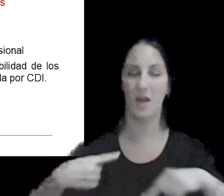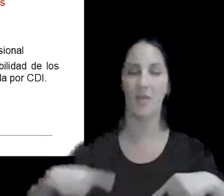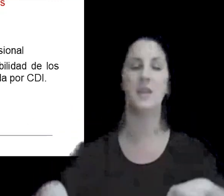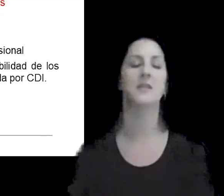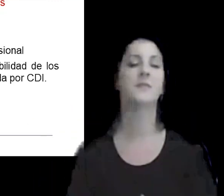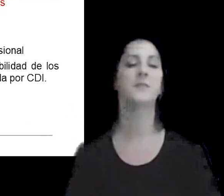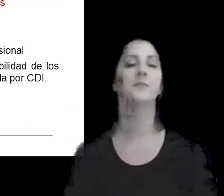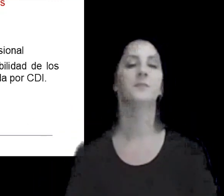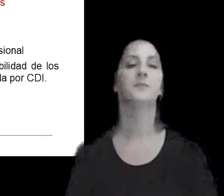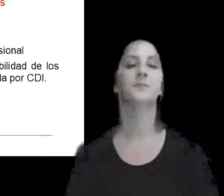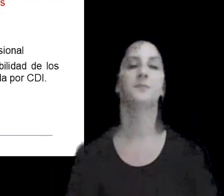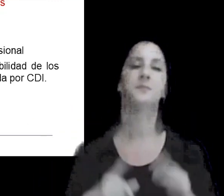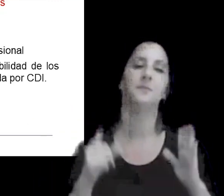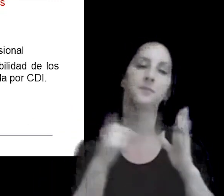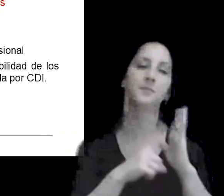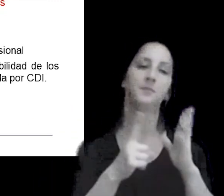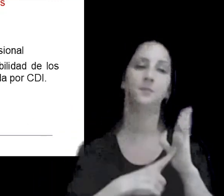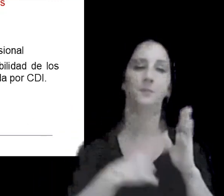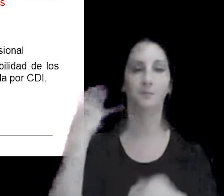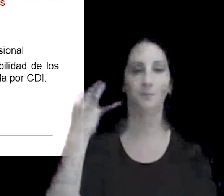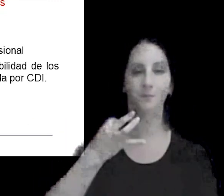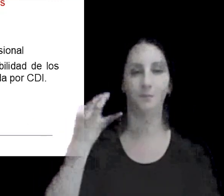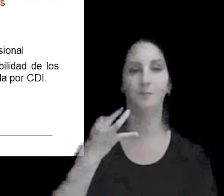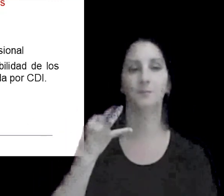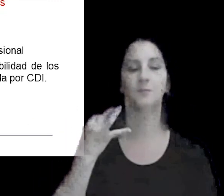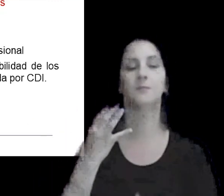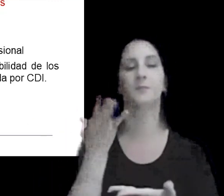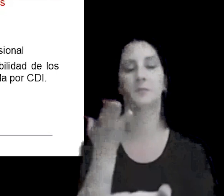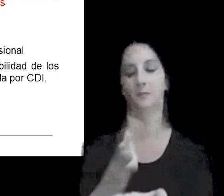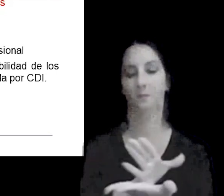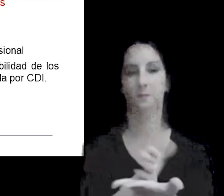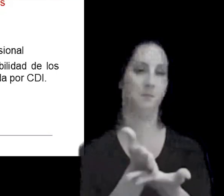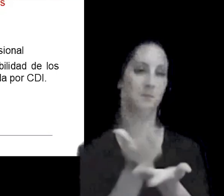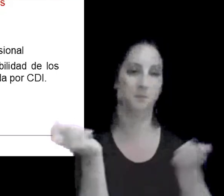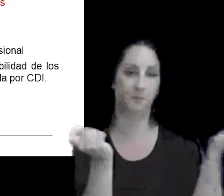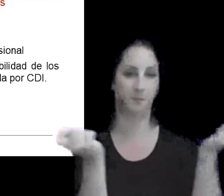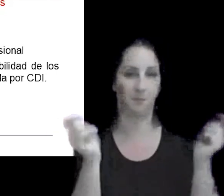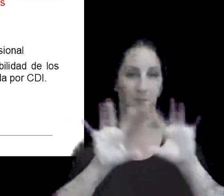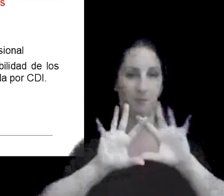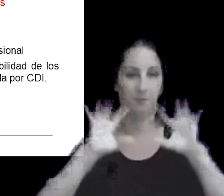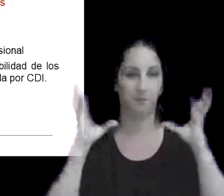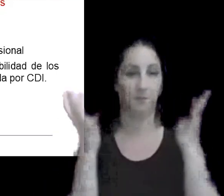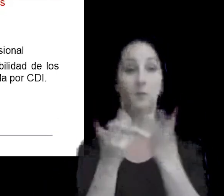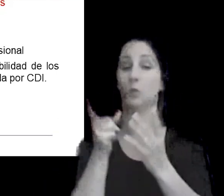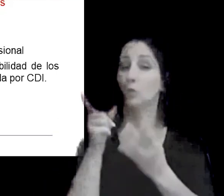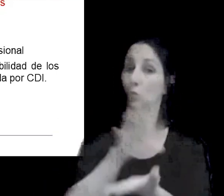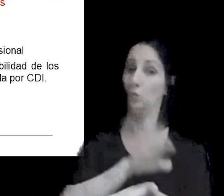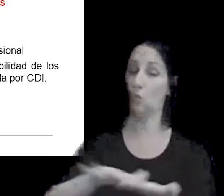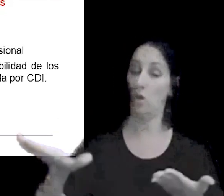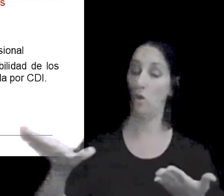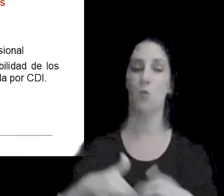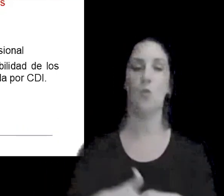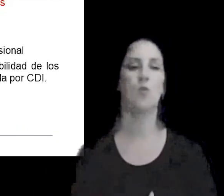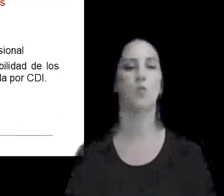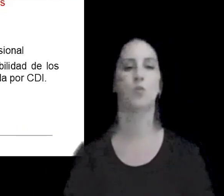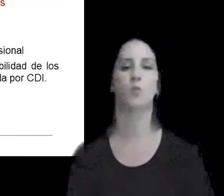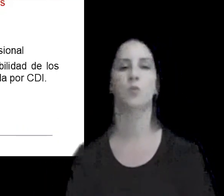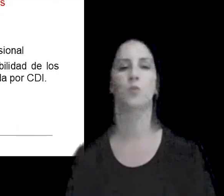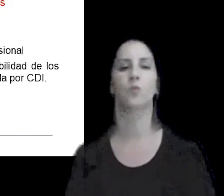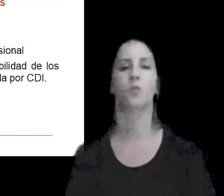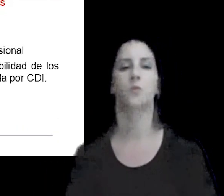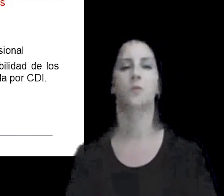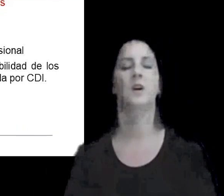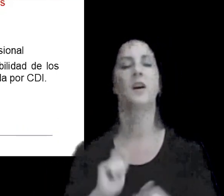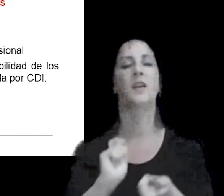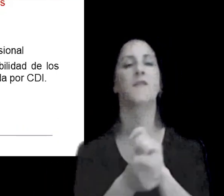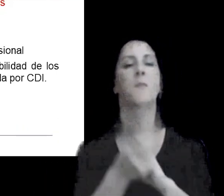reglas específicas sobre intermediarios internacionales esto es una novedad que se incorporó en la